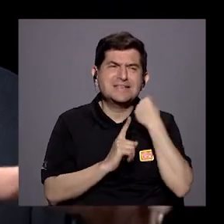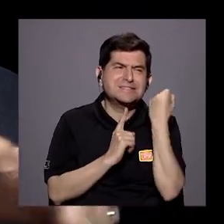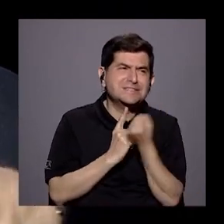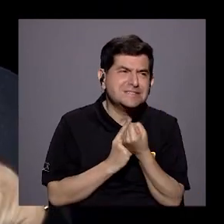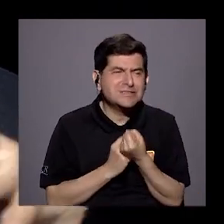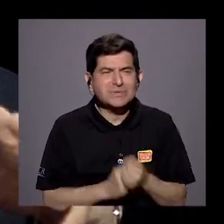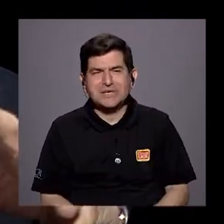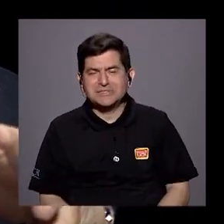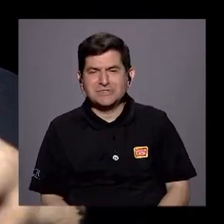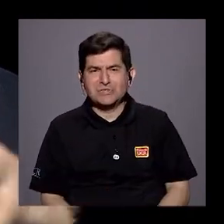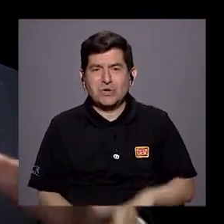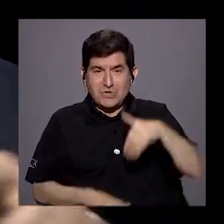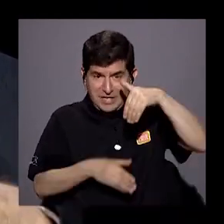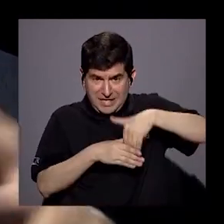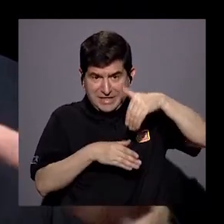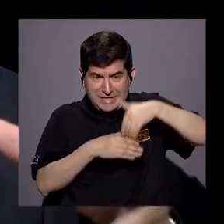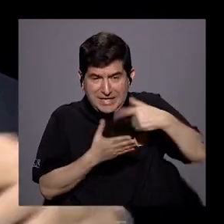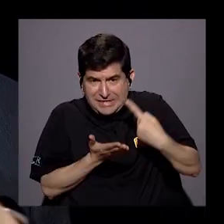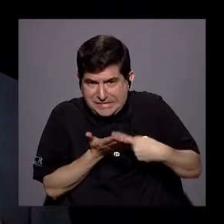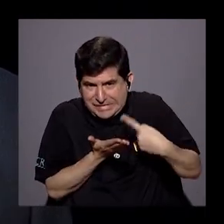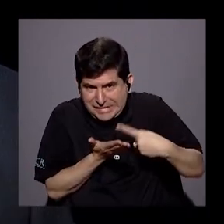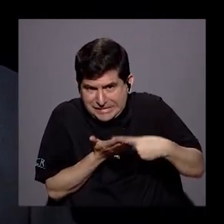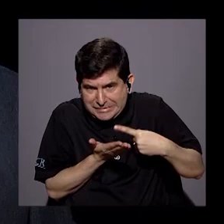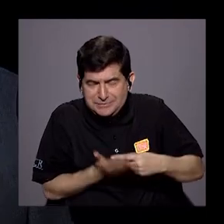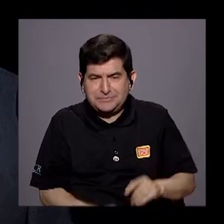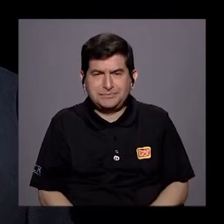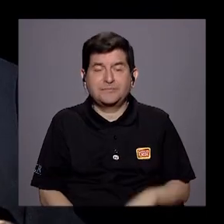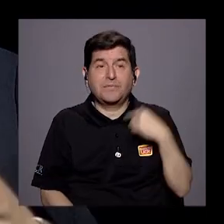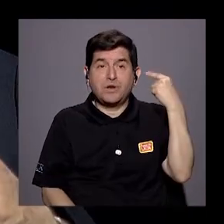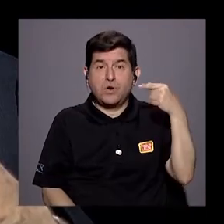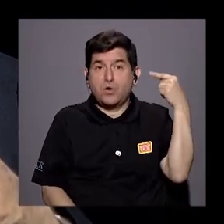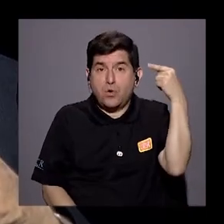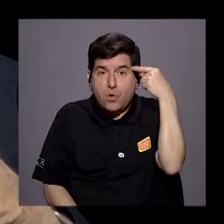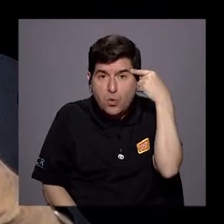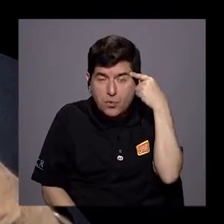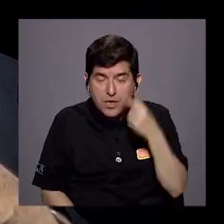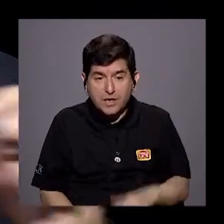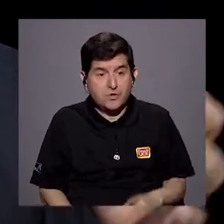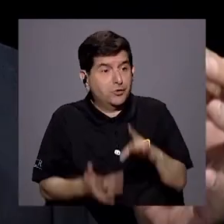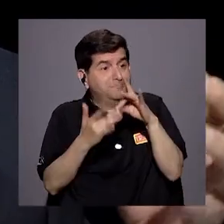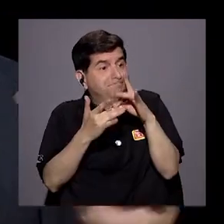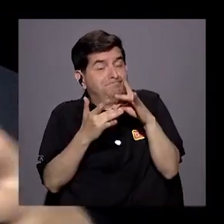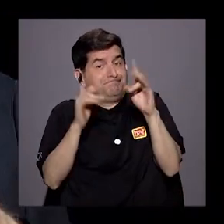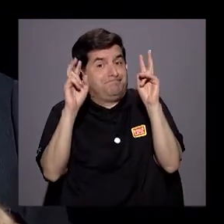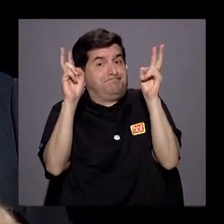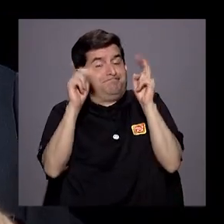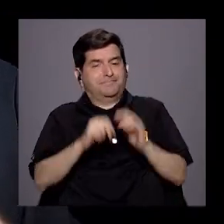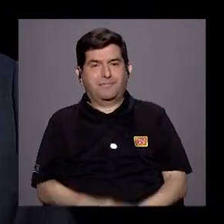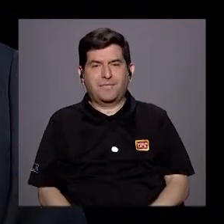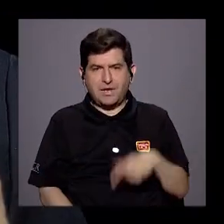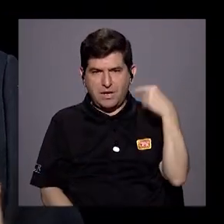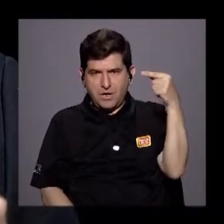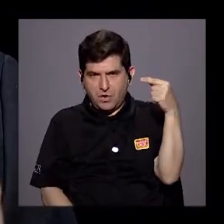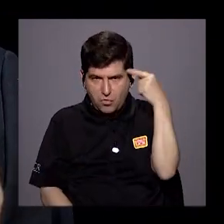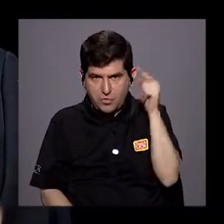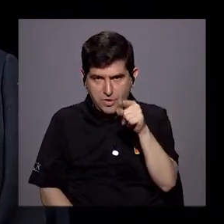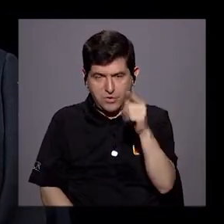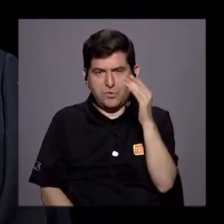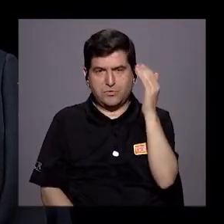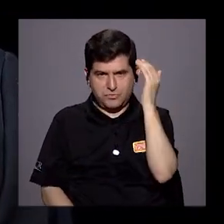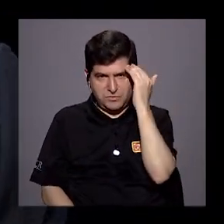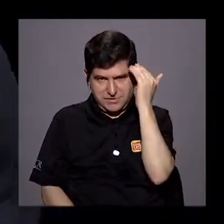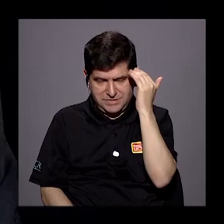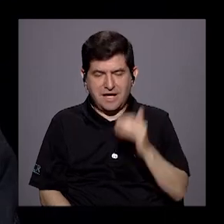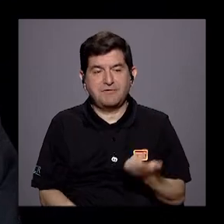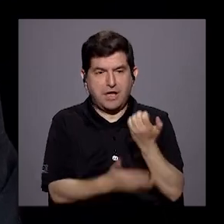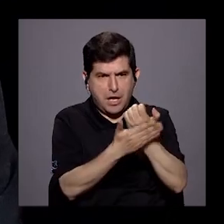internamente en un gobierno muy particular, ¿verdad? Este es un gobierno que como usted